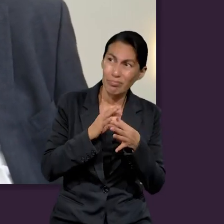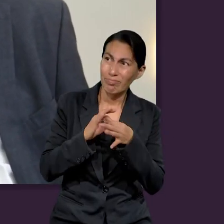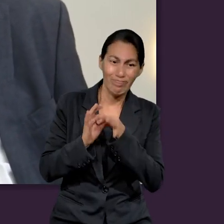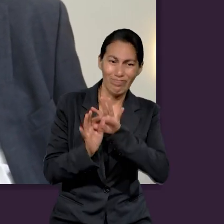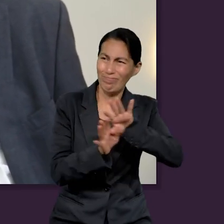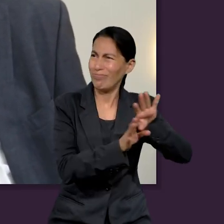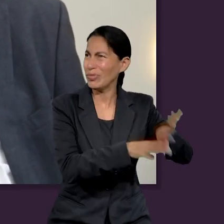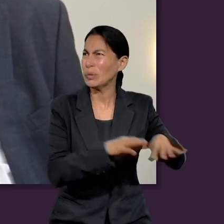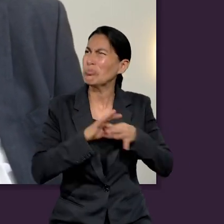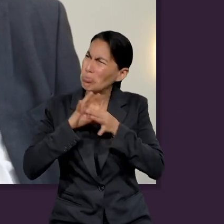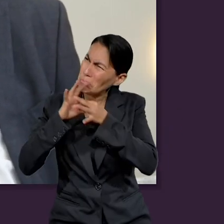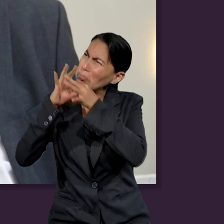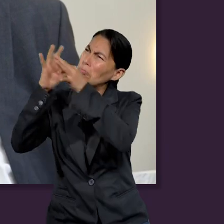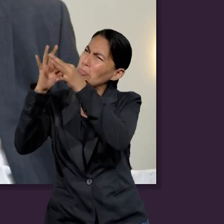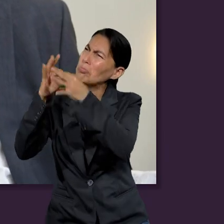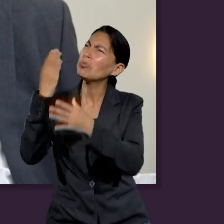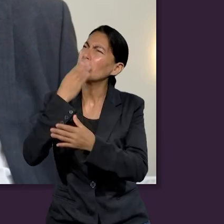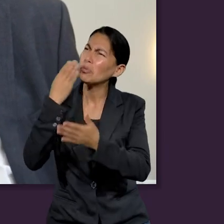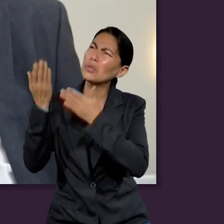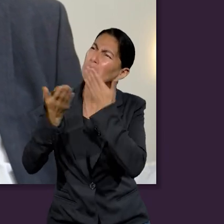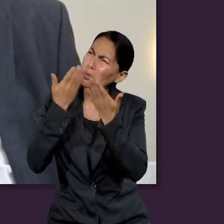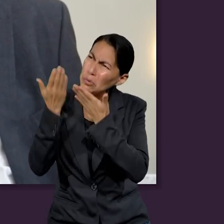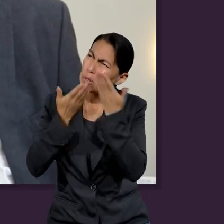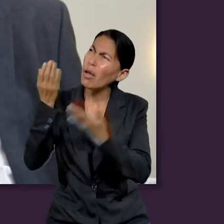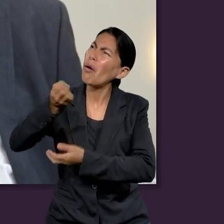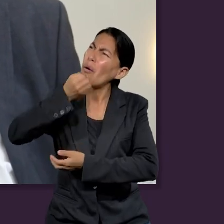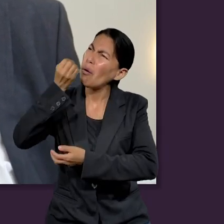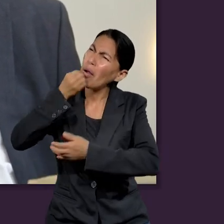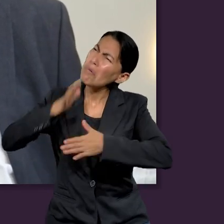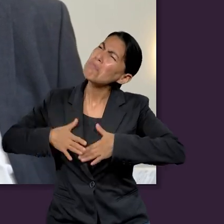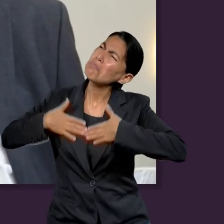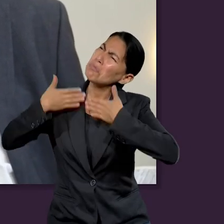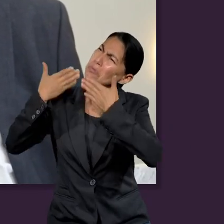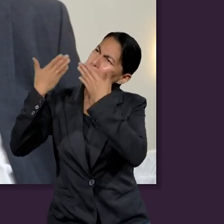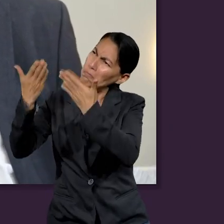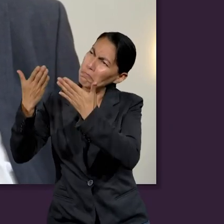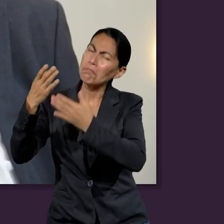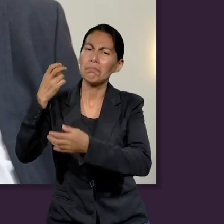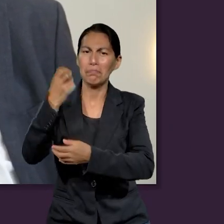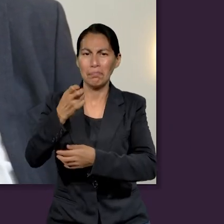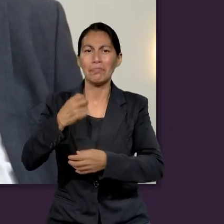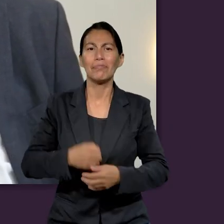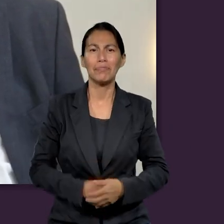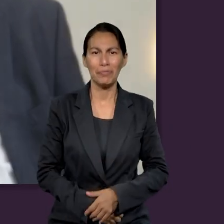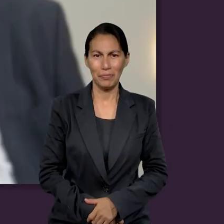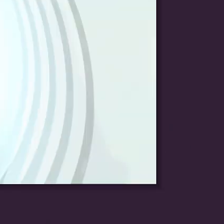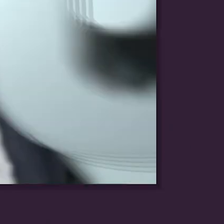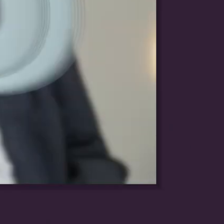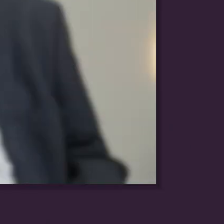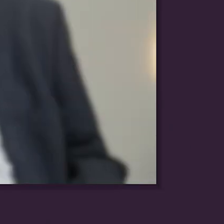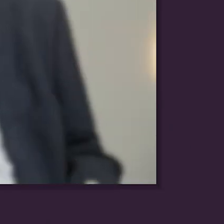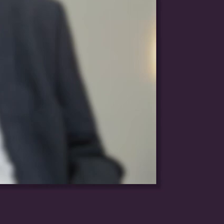alejados del peligro, estudiar la Biblia, orar y confiar en el Señor.